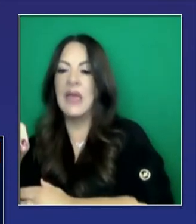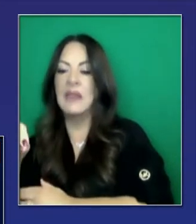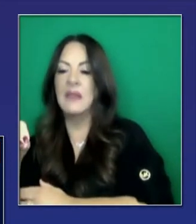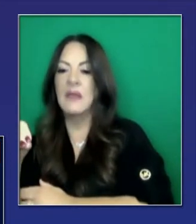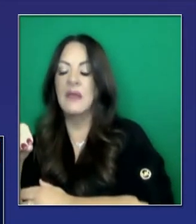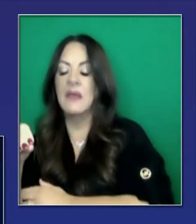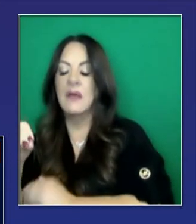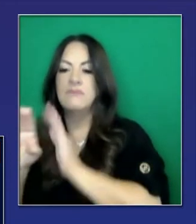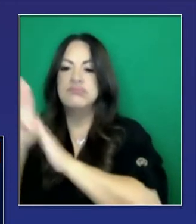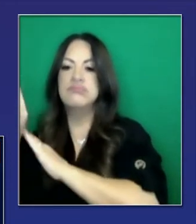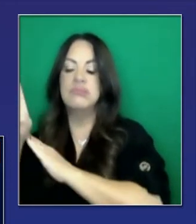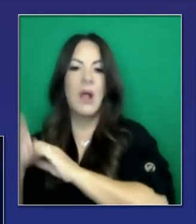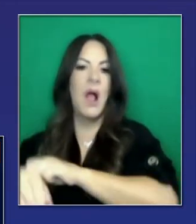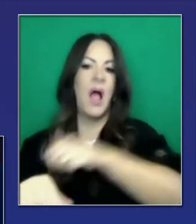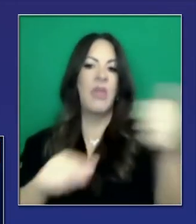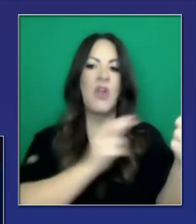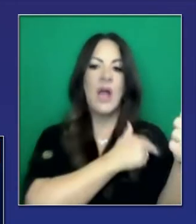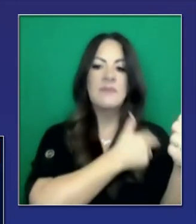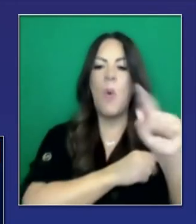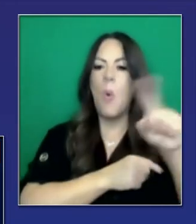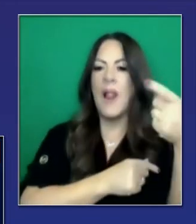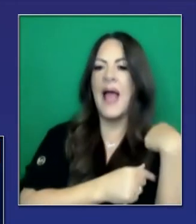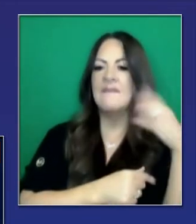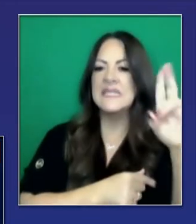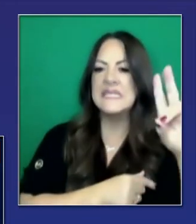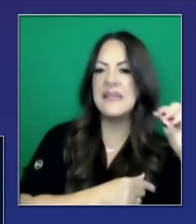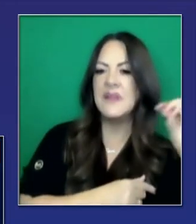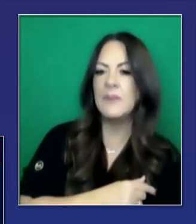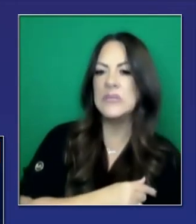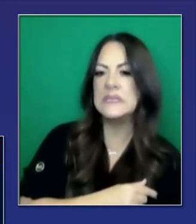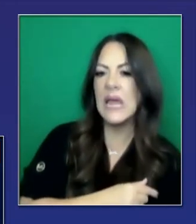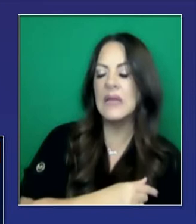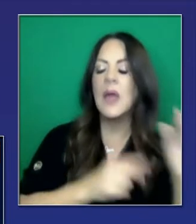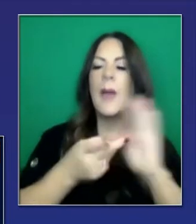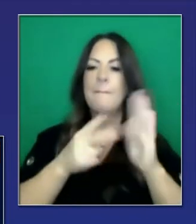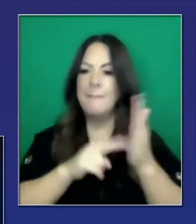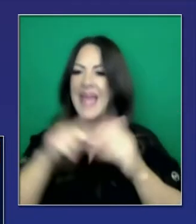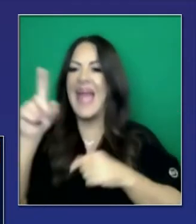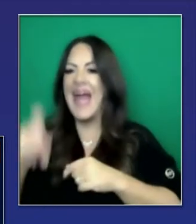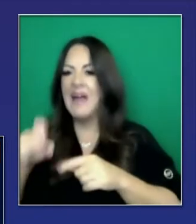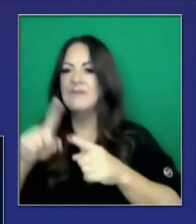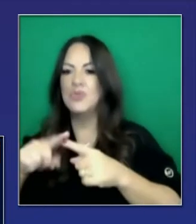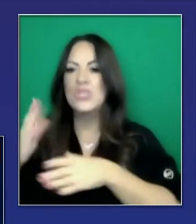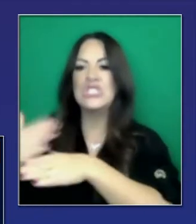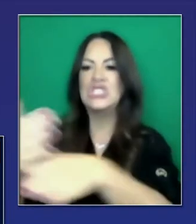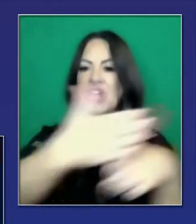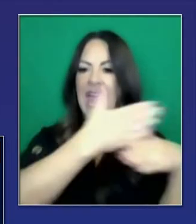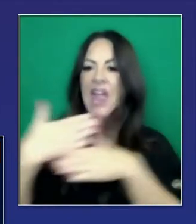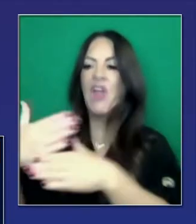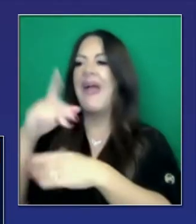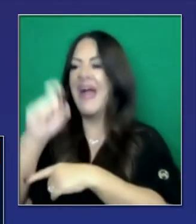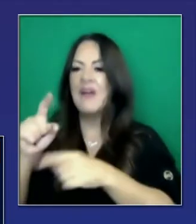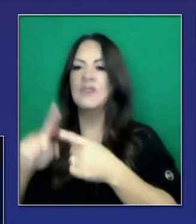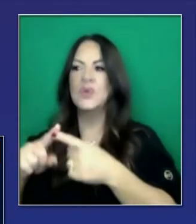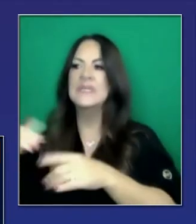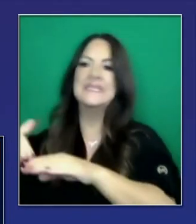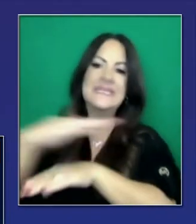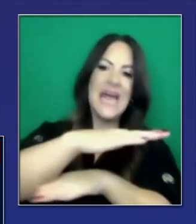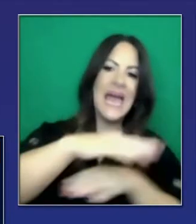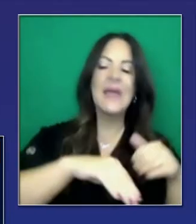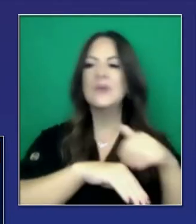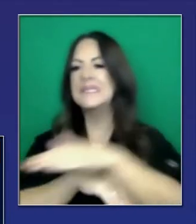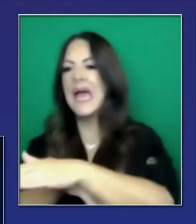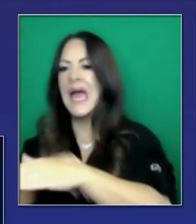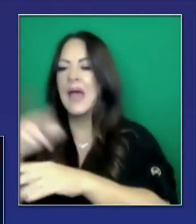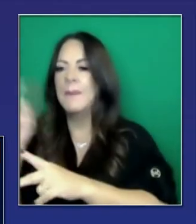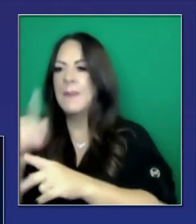Entonces, uno está cerca del otro. Y algunos tienen diferentes mezclas de pacientes basado en factores